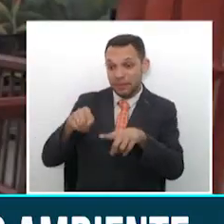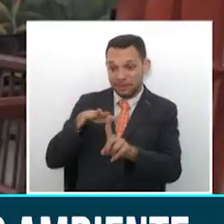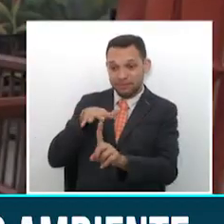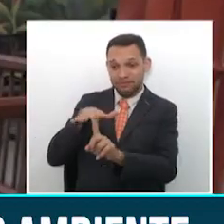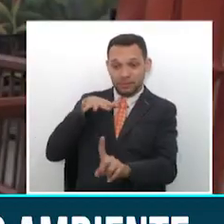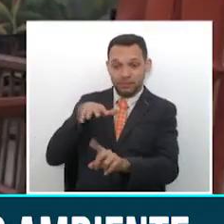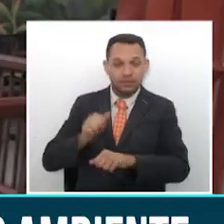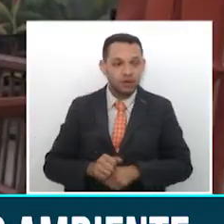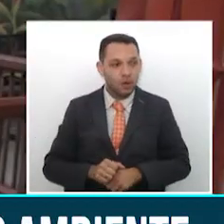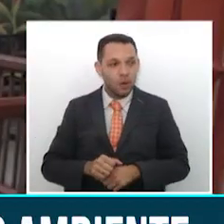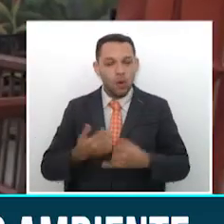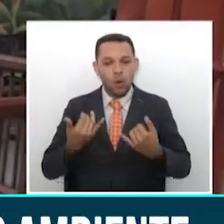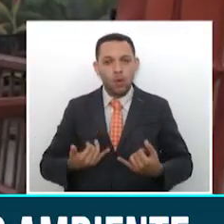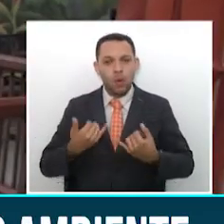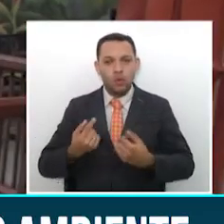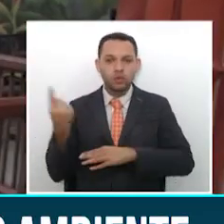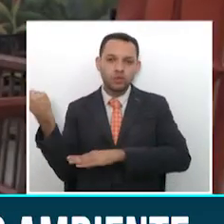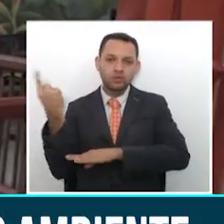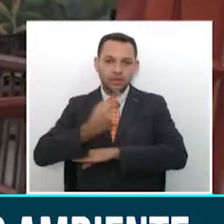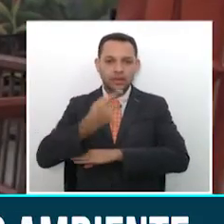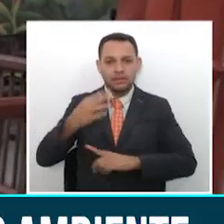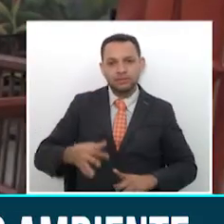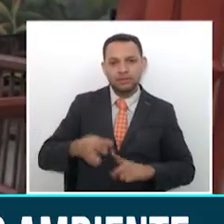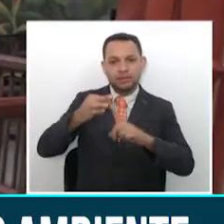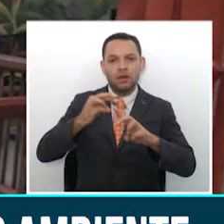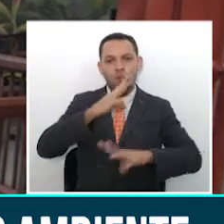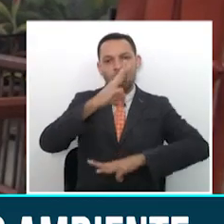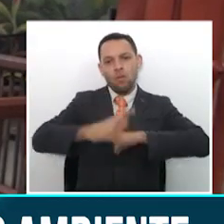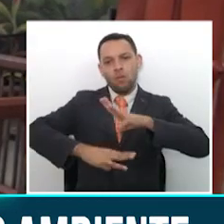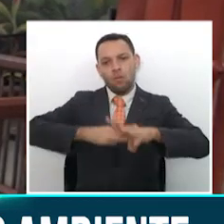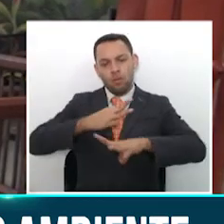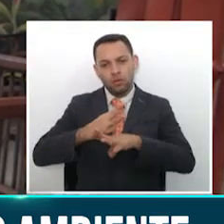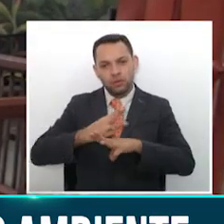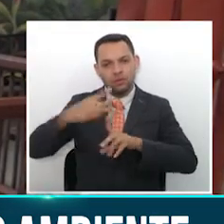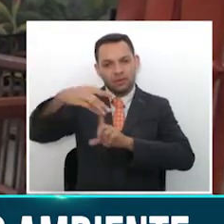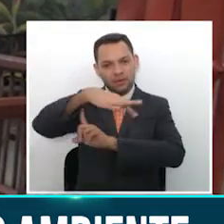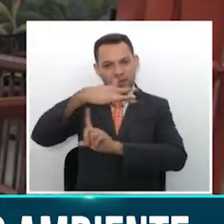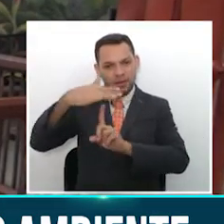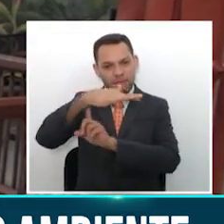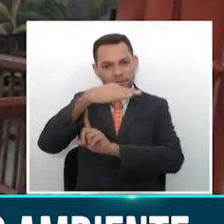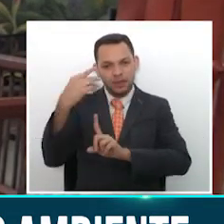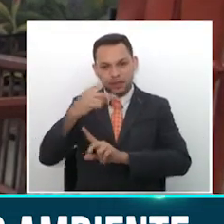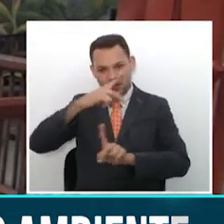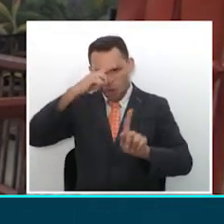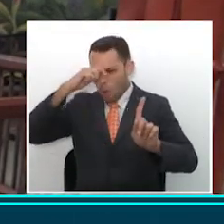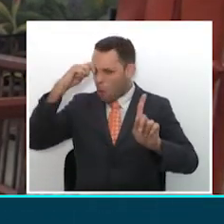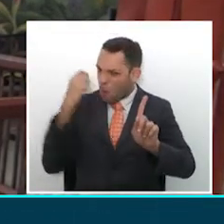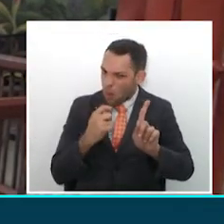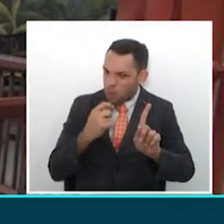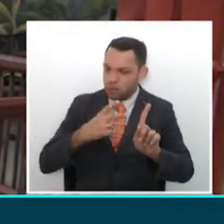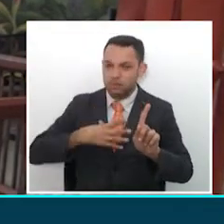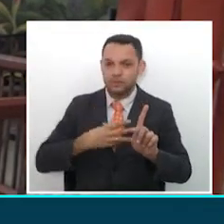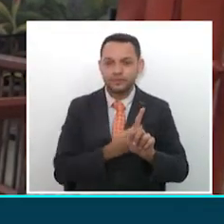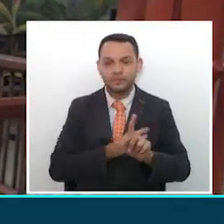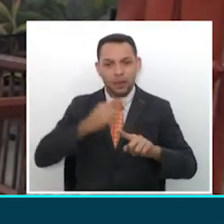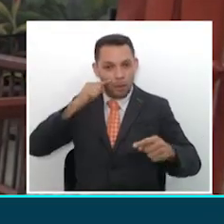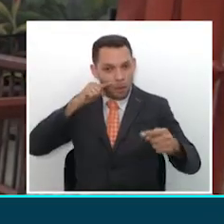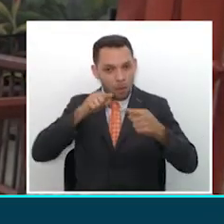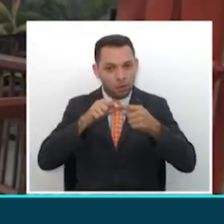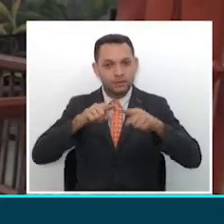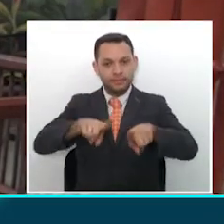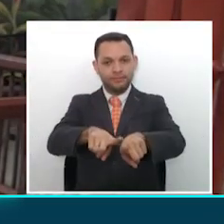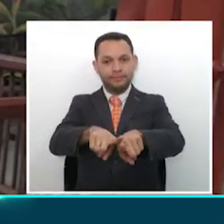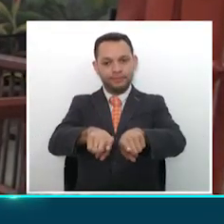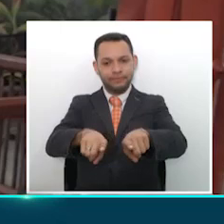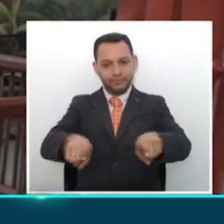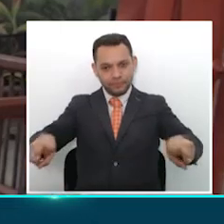celebración del Día Mundial del Medio Ambiente quiero enfatizar en el tema de la biodiversidad. Risaralda